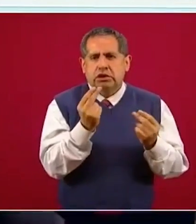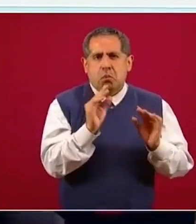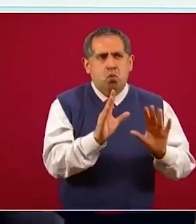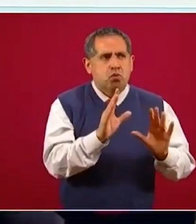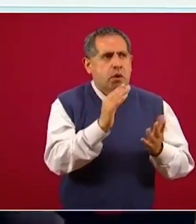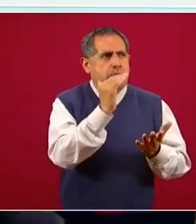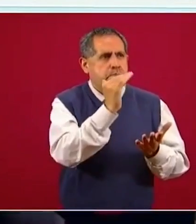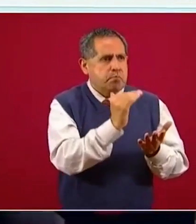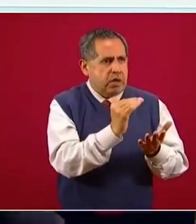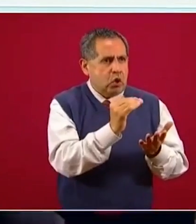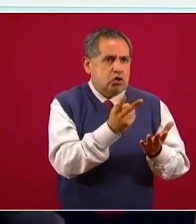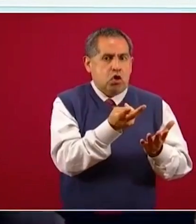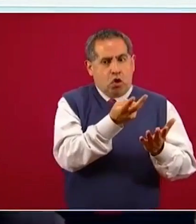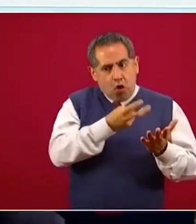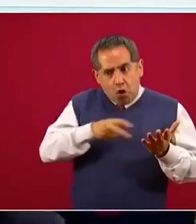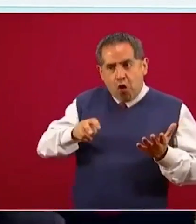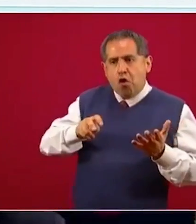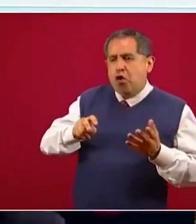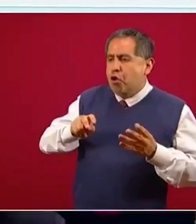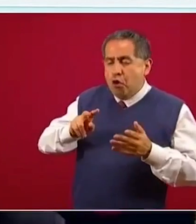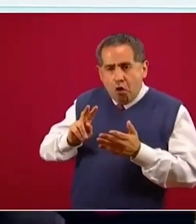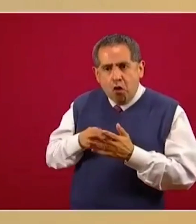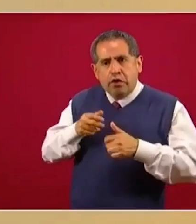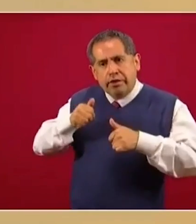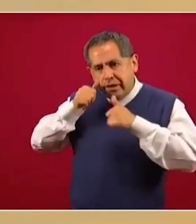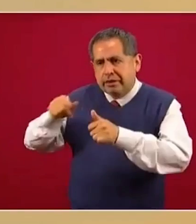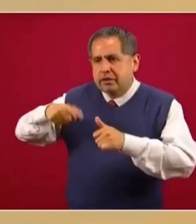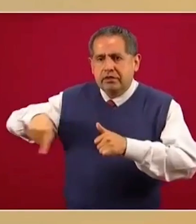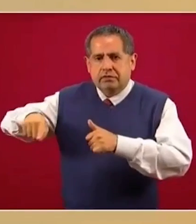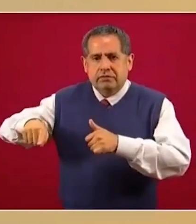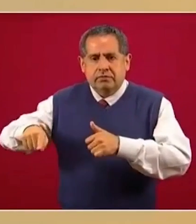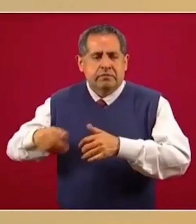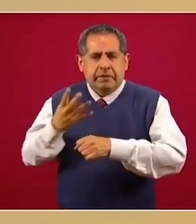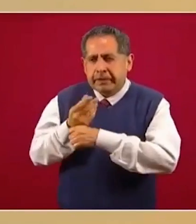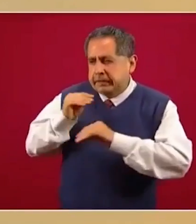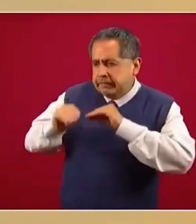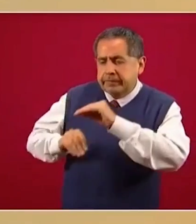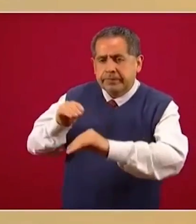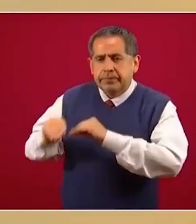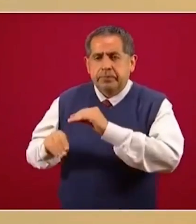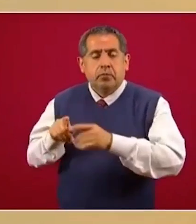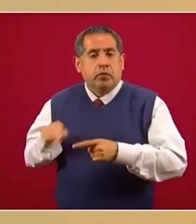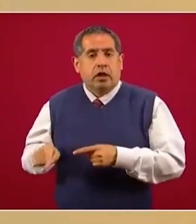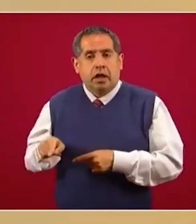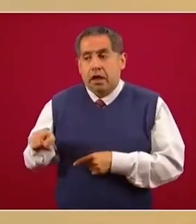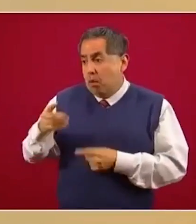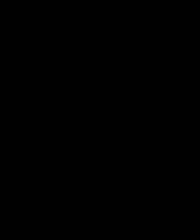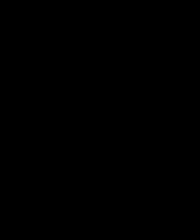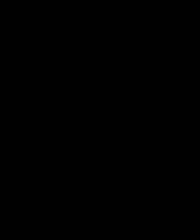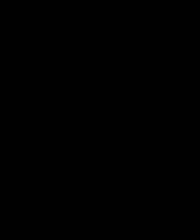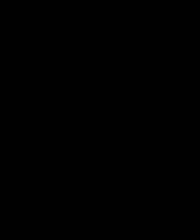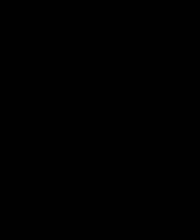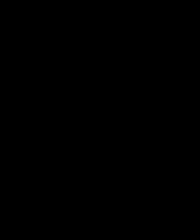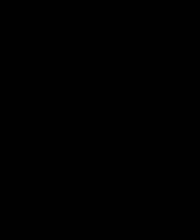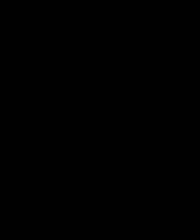torre quirúrgica está totalmente desconvertida y estamos dando atenciones no COVID exclusivamente.